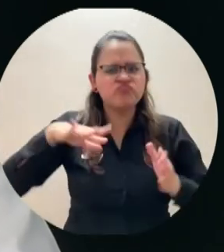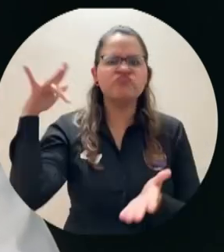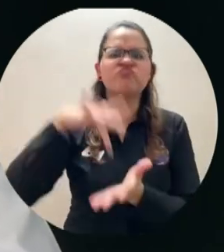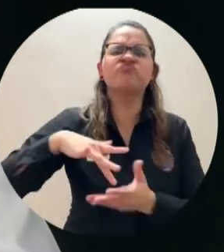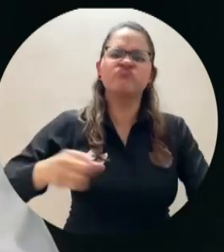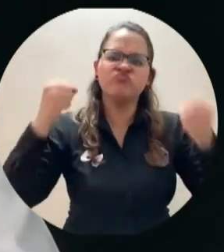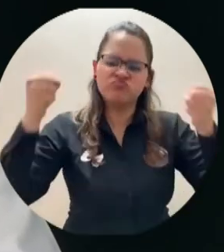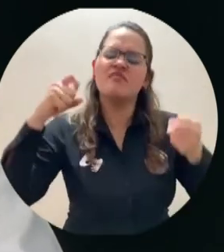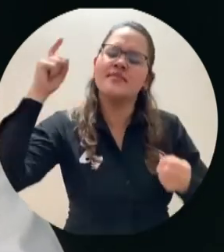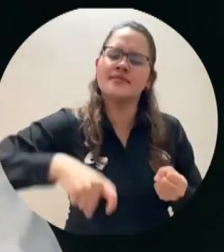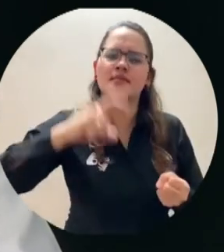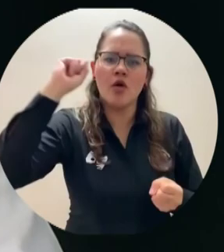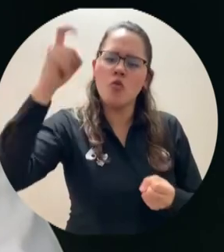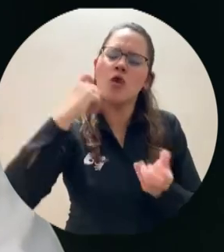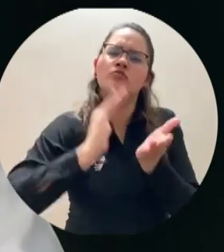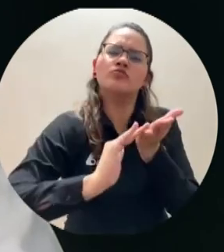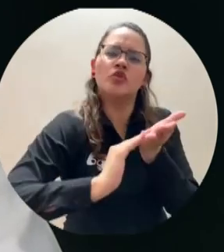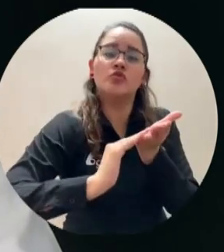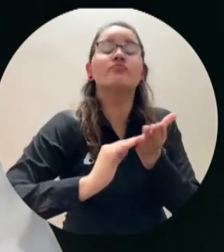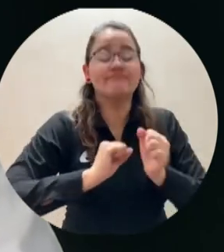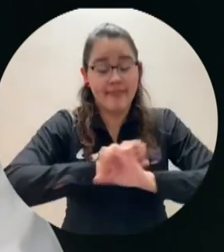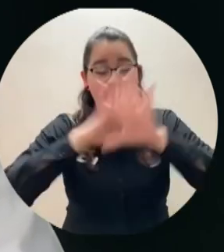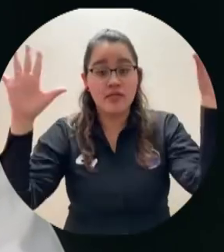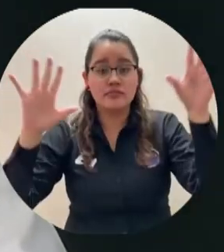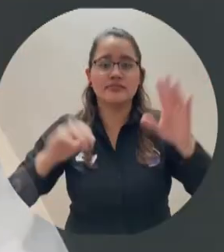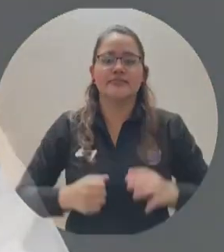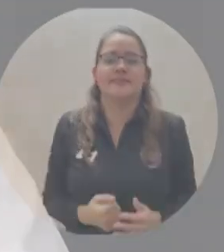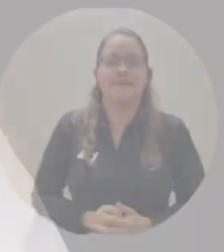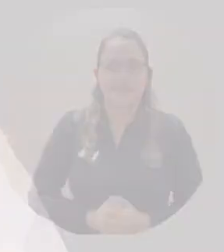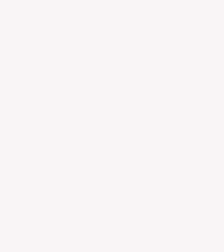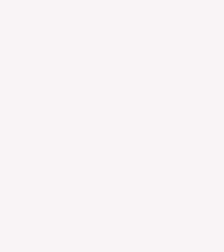alzar nuestra voz y exigir a los gobernantes soluciones.